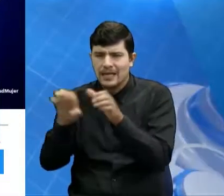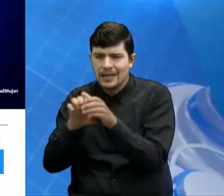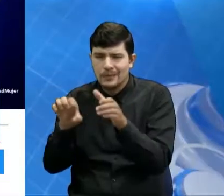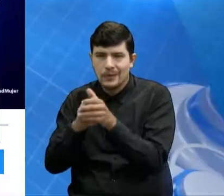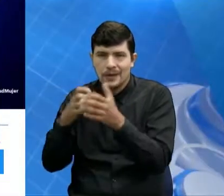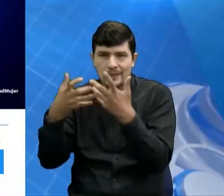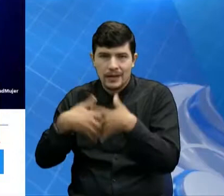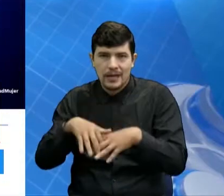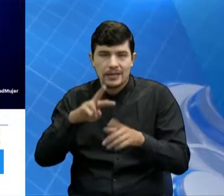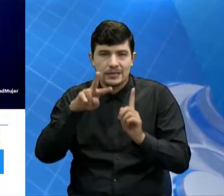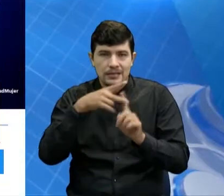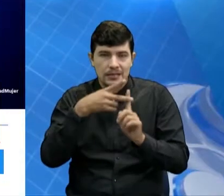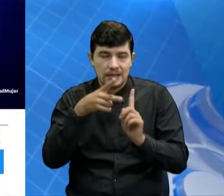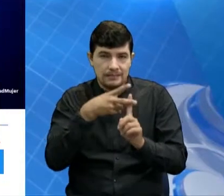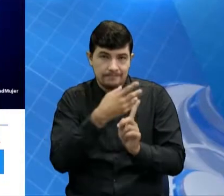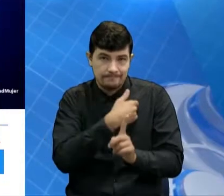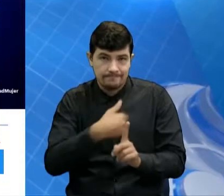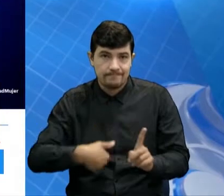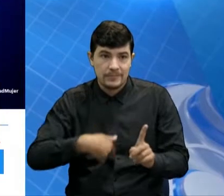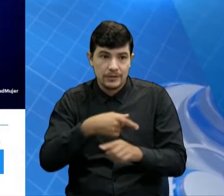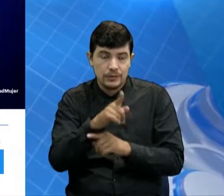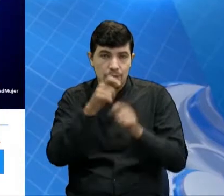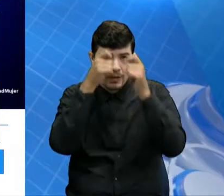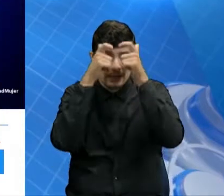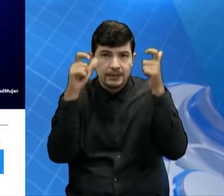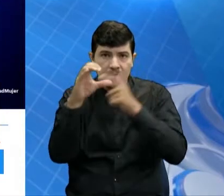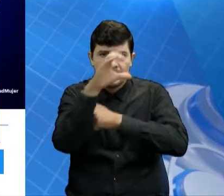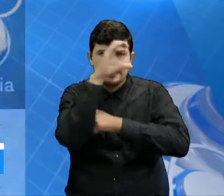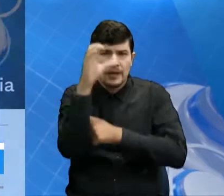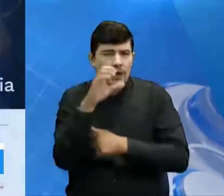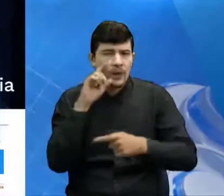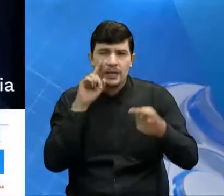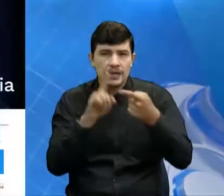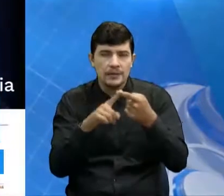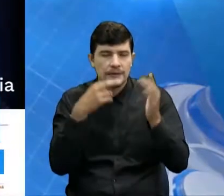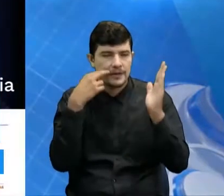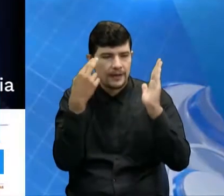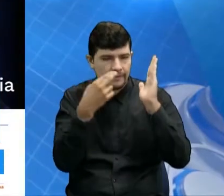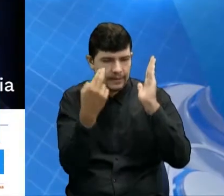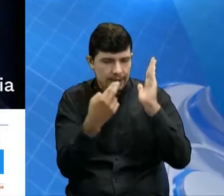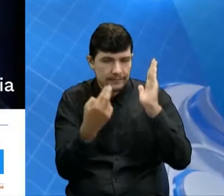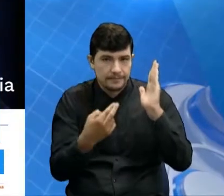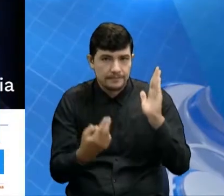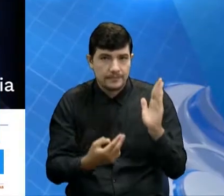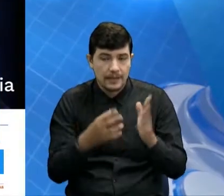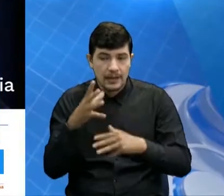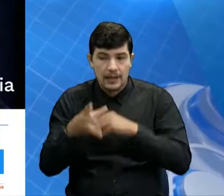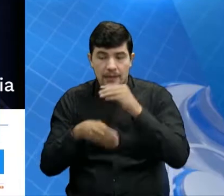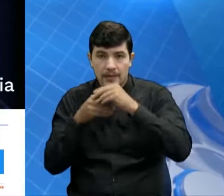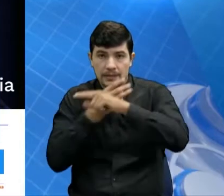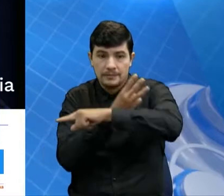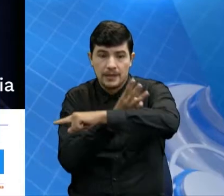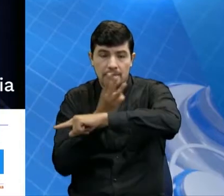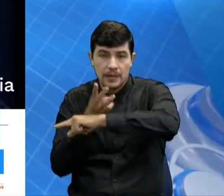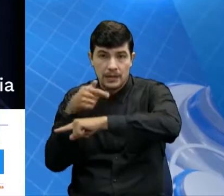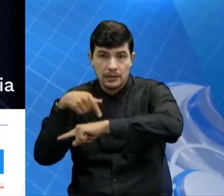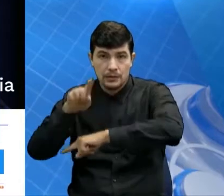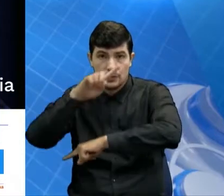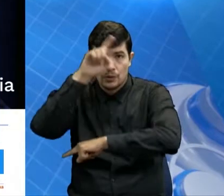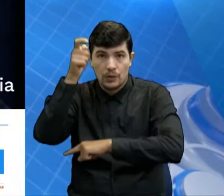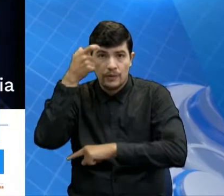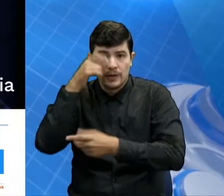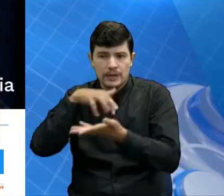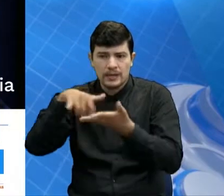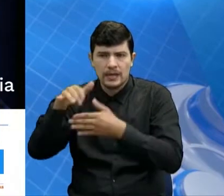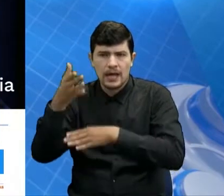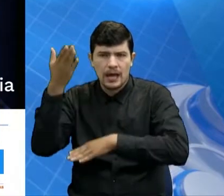vicepresidencia de la República, donde lo que hicimos fue una caracterización, y por la página de gobernación de Santander, una semana